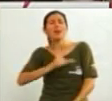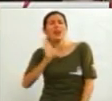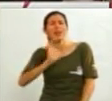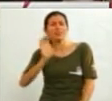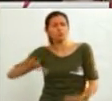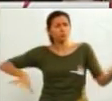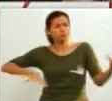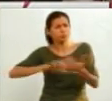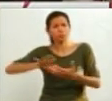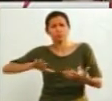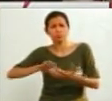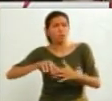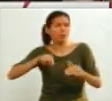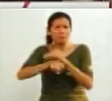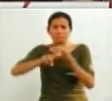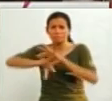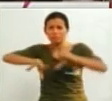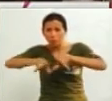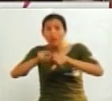Moisés Naín.